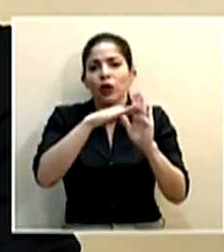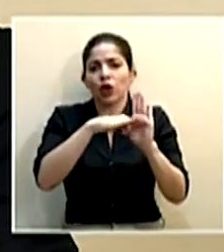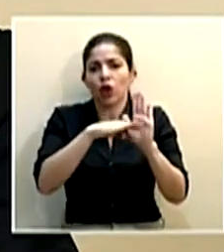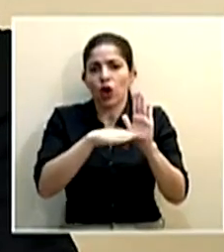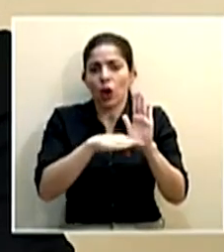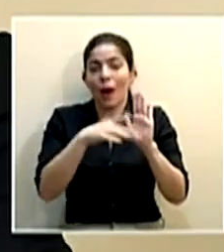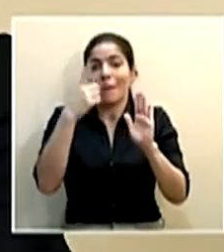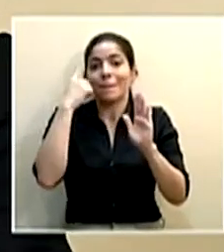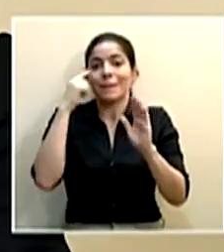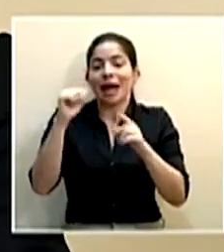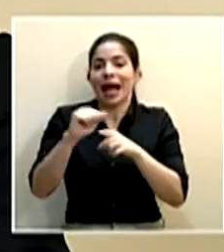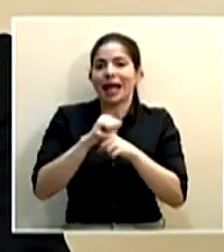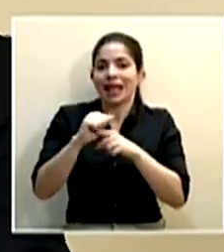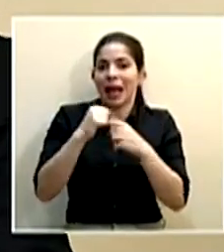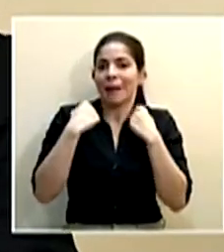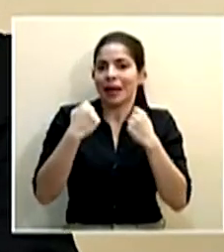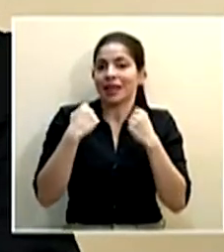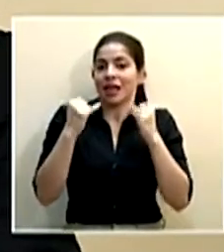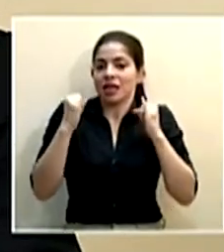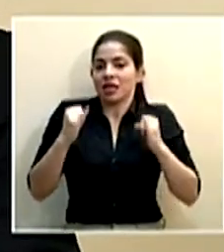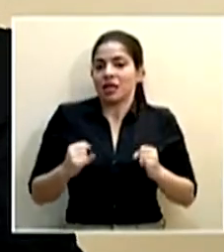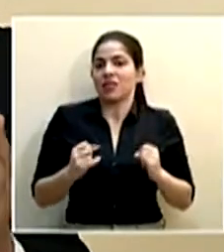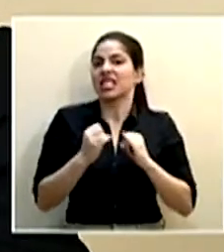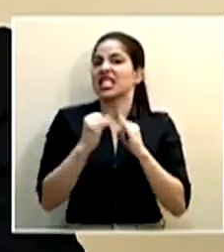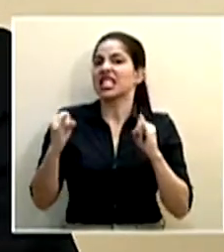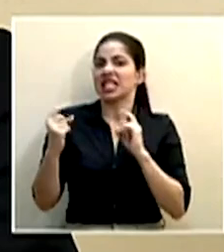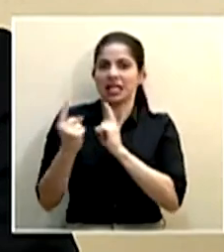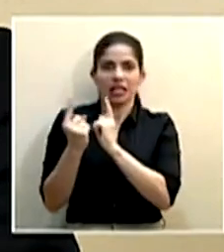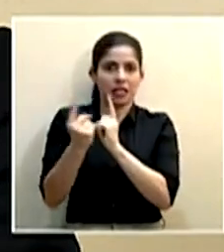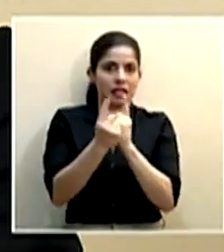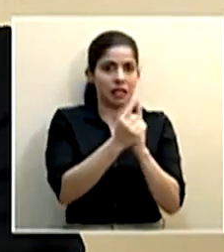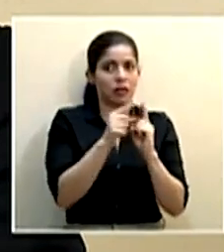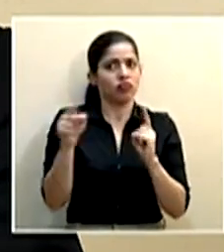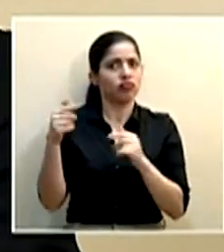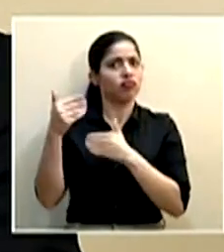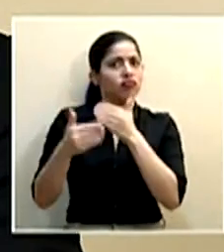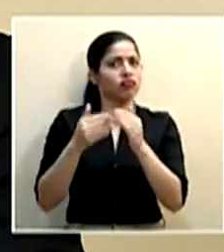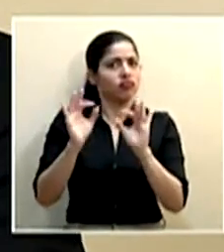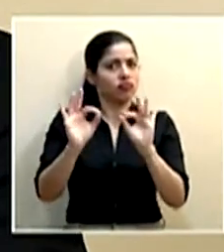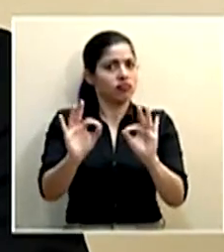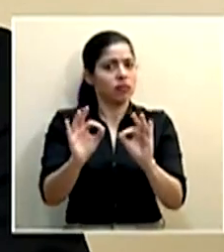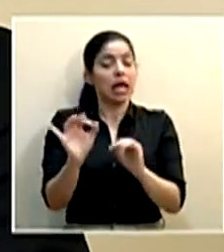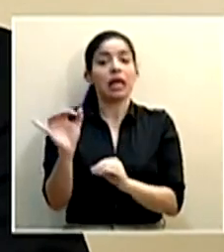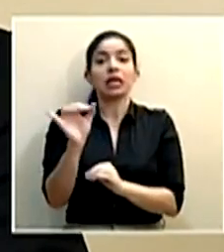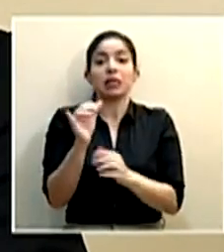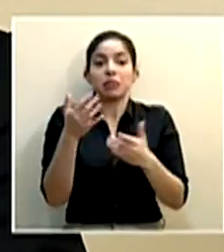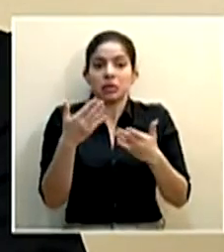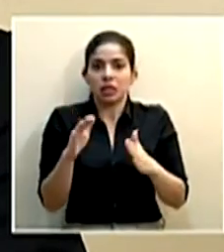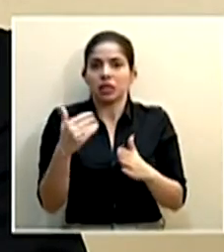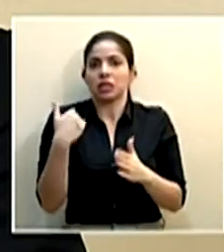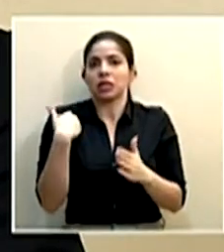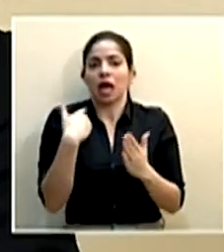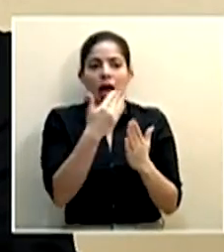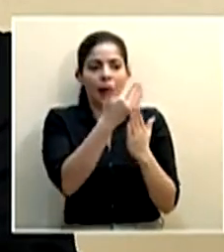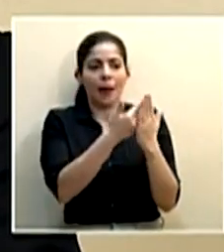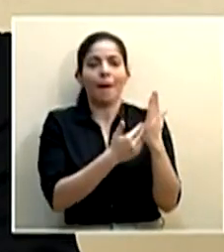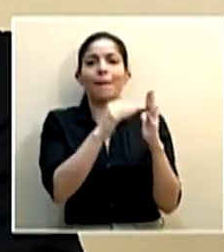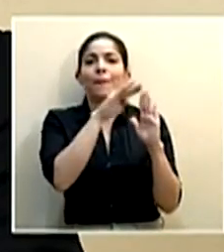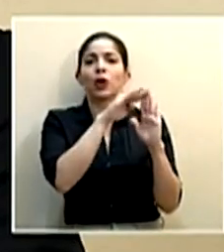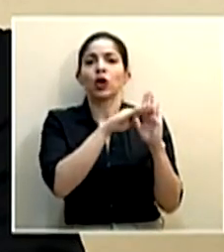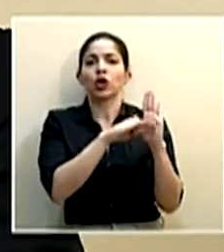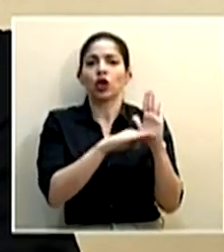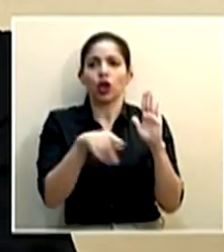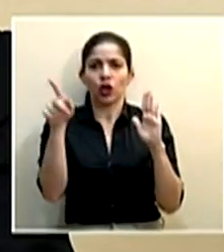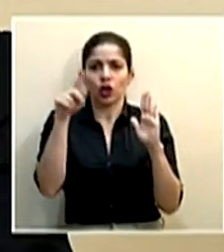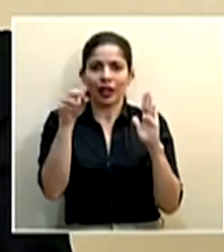para entrenamientos individuales sin contacto, que lo han hecho muy bien. Ya yo tengo también el protocolo que ellos han